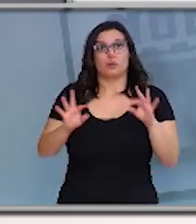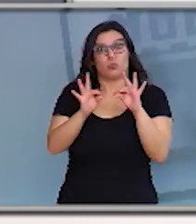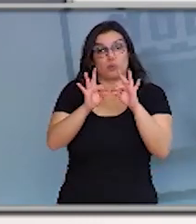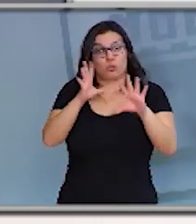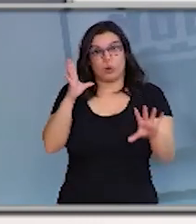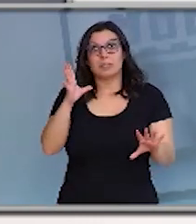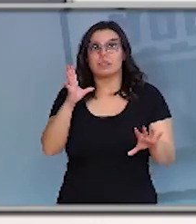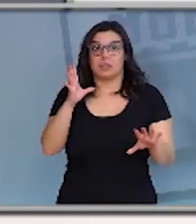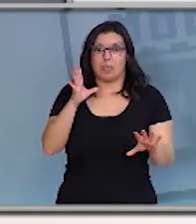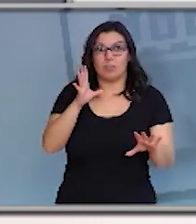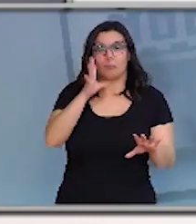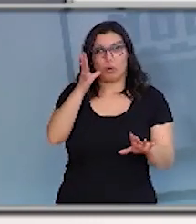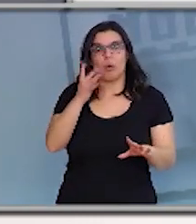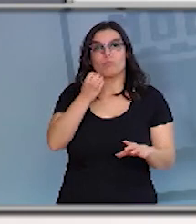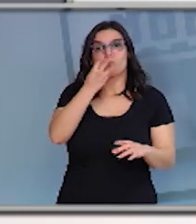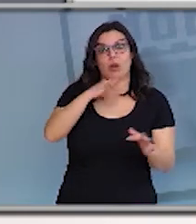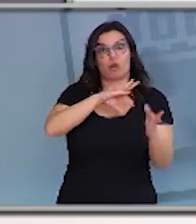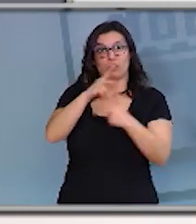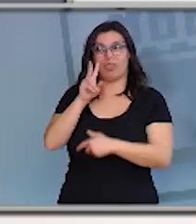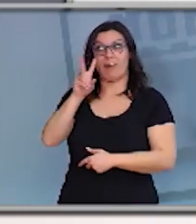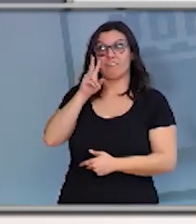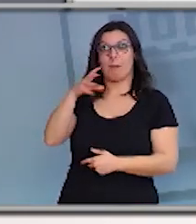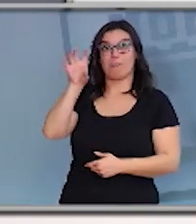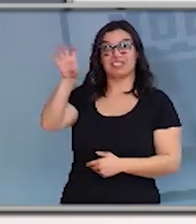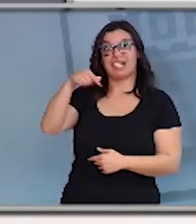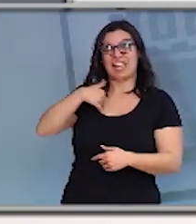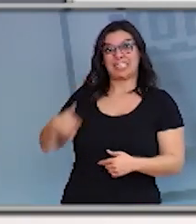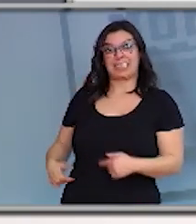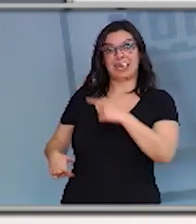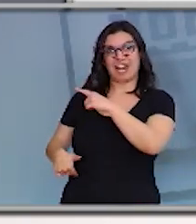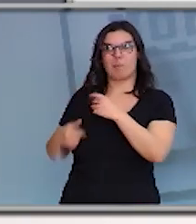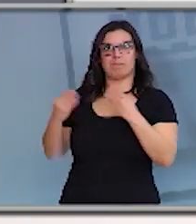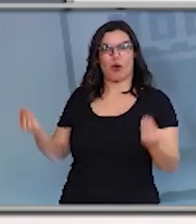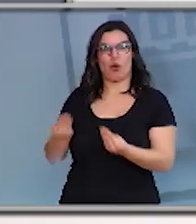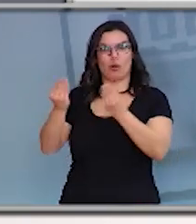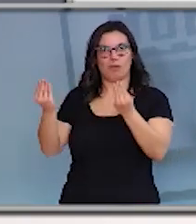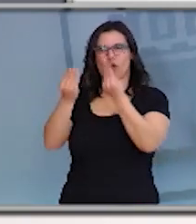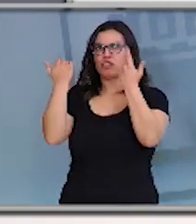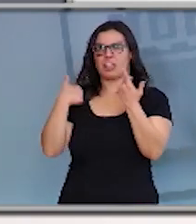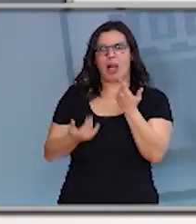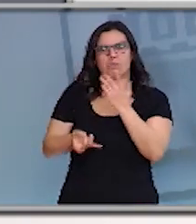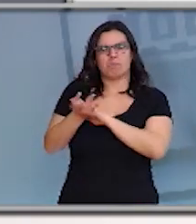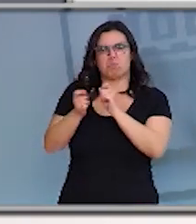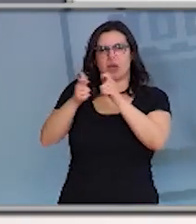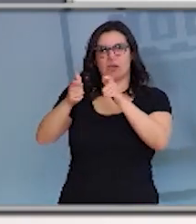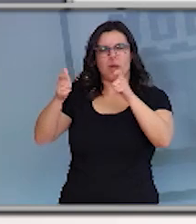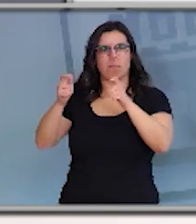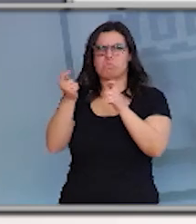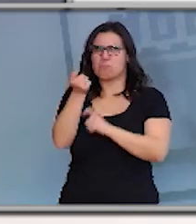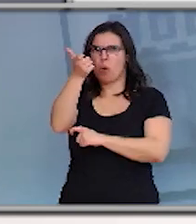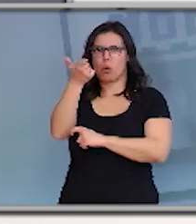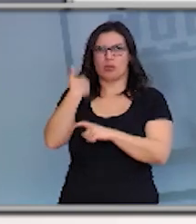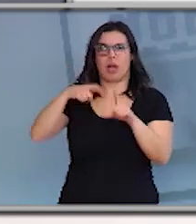llegan buenas noticias de China, China ya está declarando muy pocos casos, la onda se está